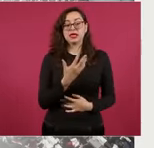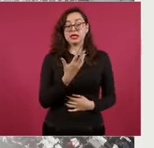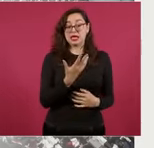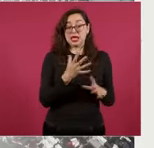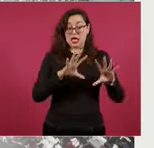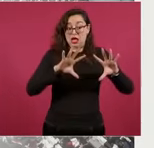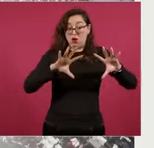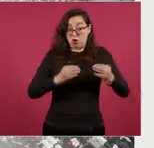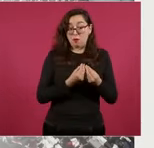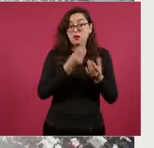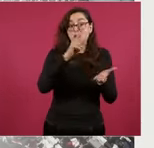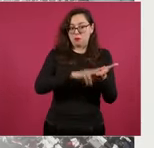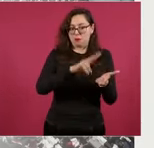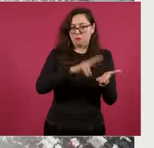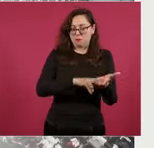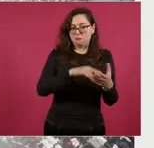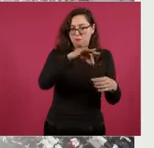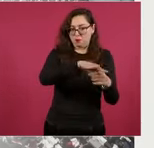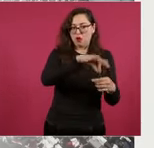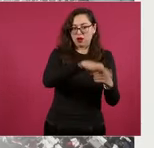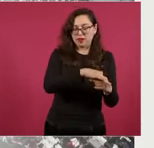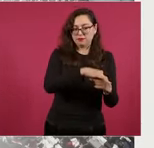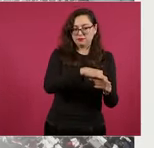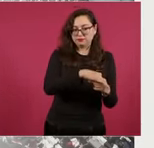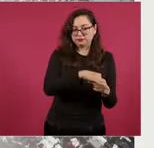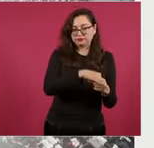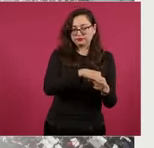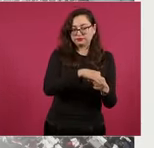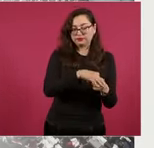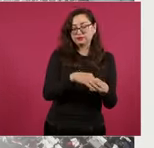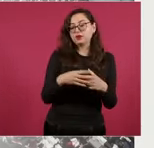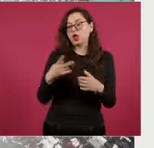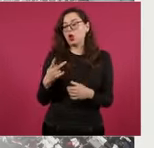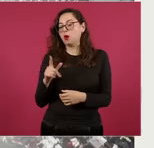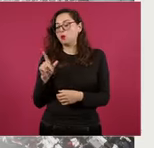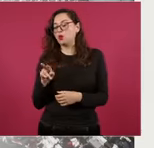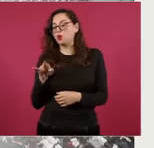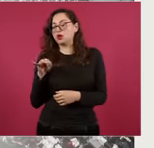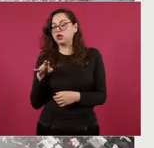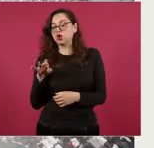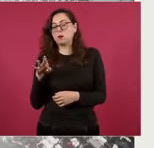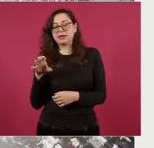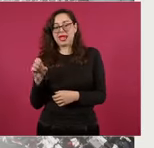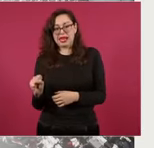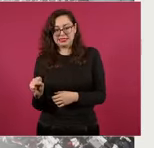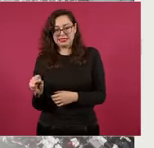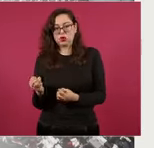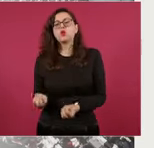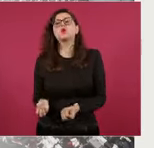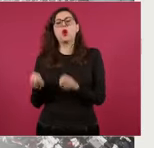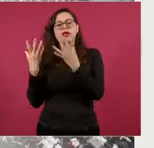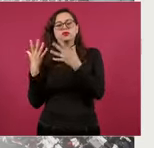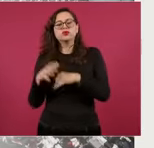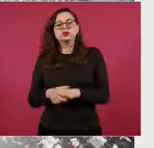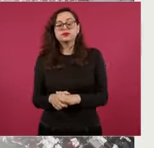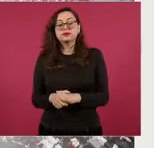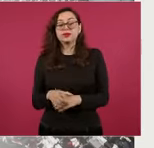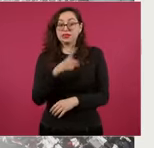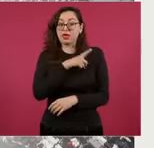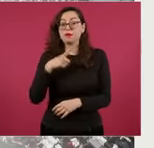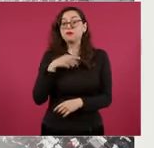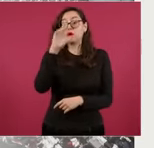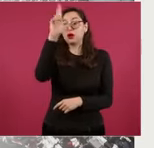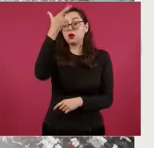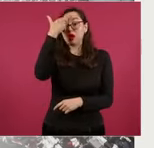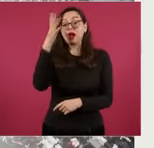entre el total de diputados plurinominales. Hay que recordar que hay 500 diputados que integran la